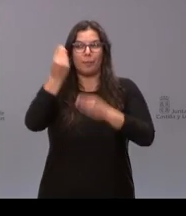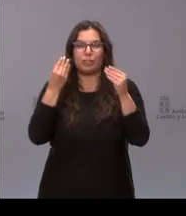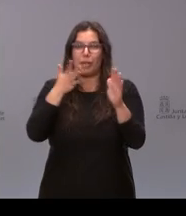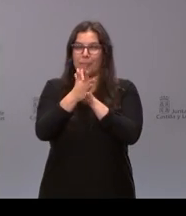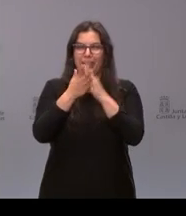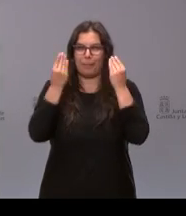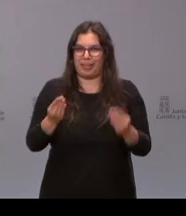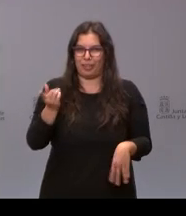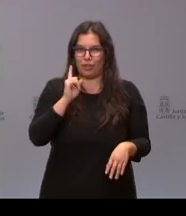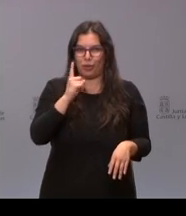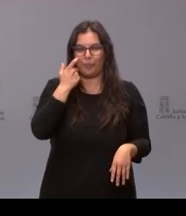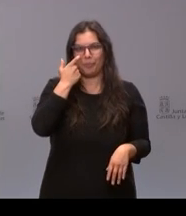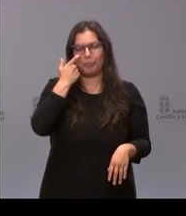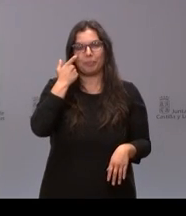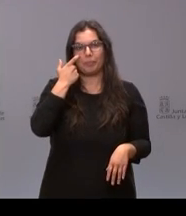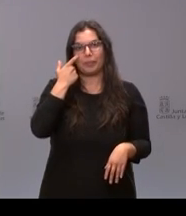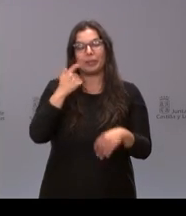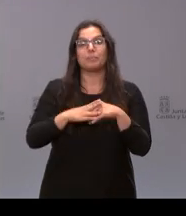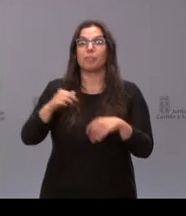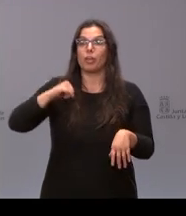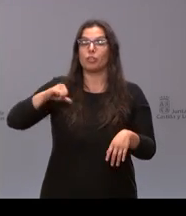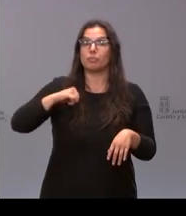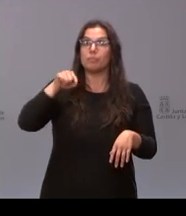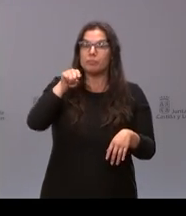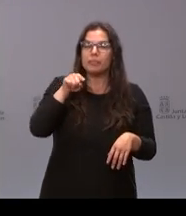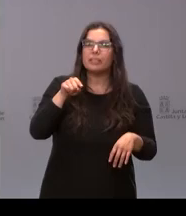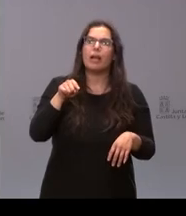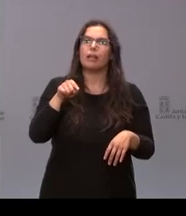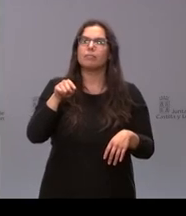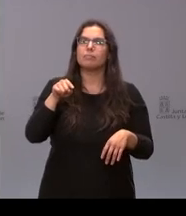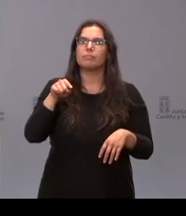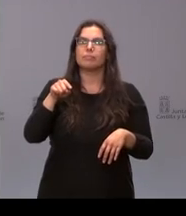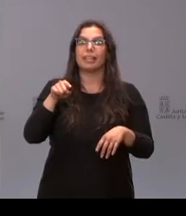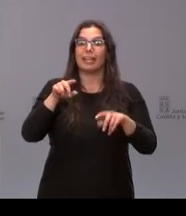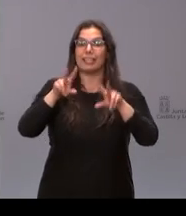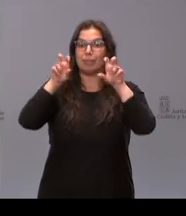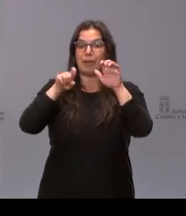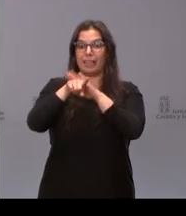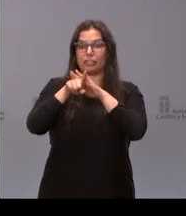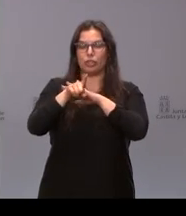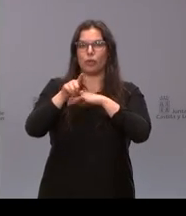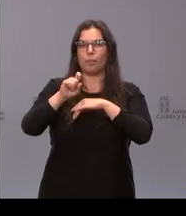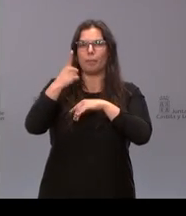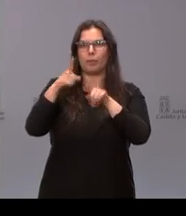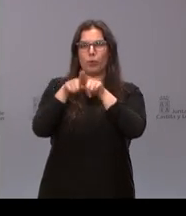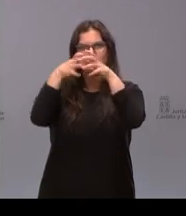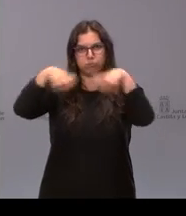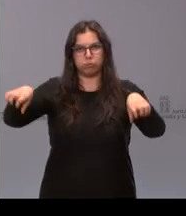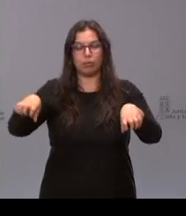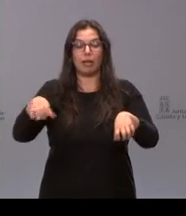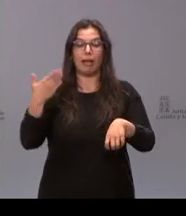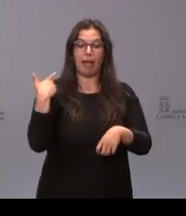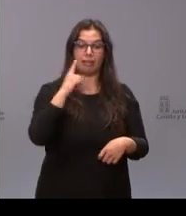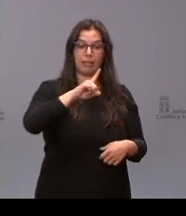el nuevo hospital resultó novedoso en cuanto al sistema de gestión y afectó mayormente a esta división a diferencia del Yahweh